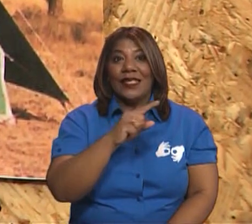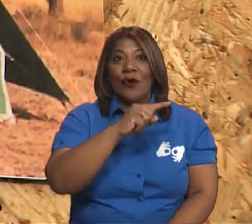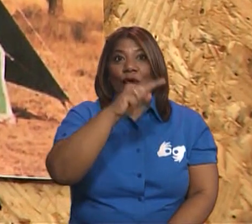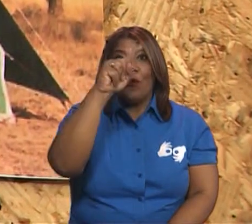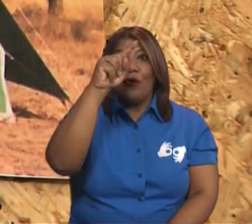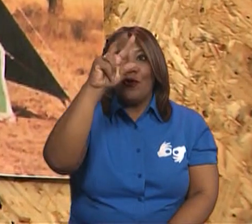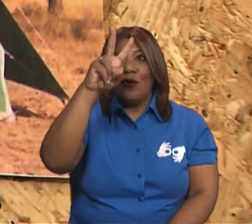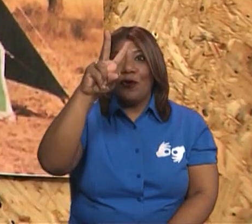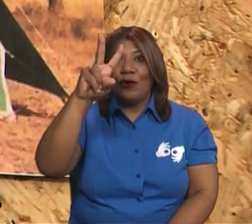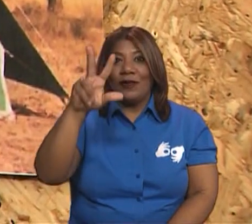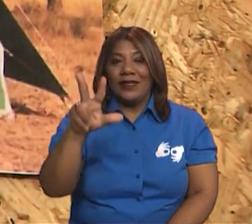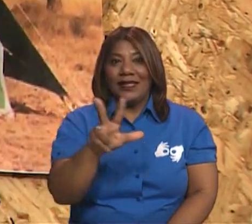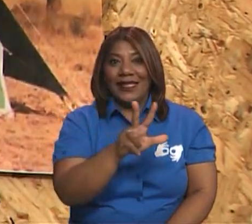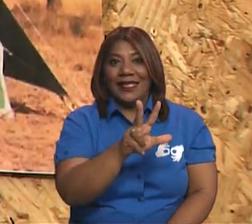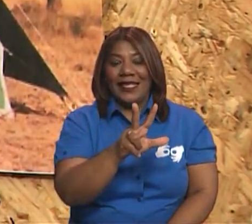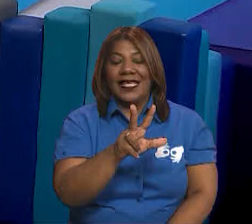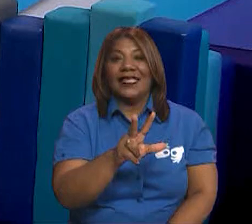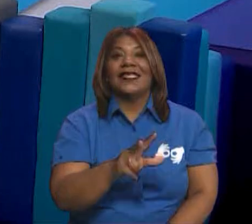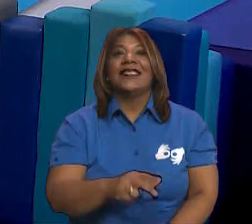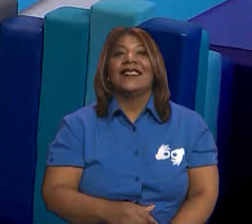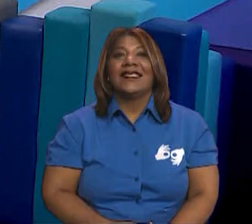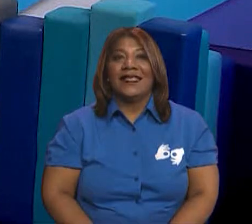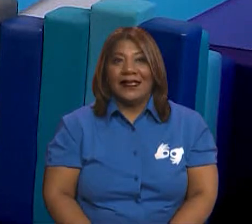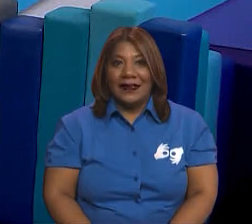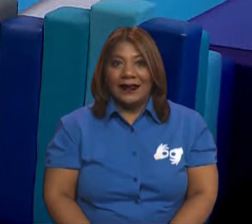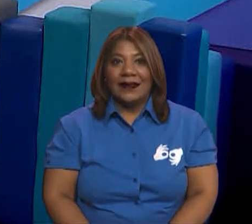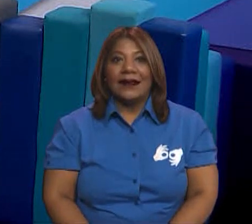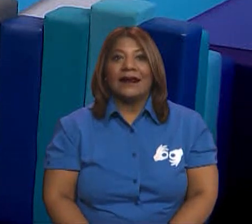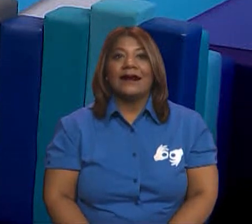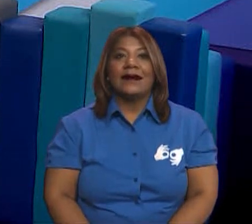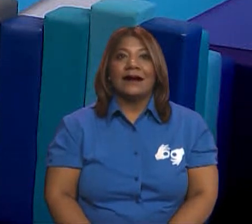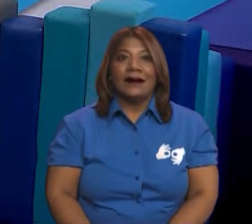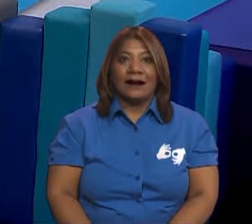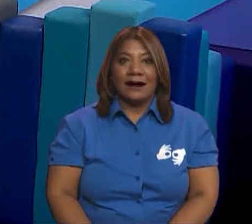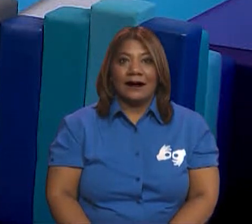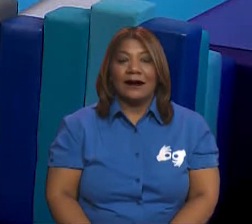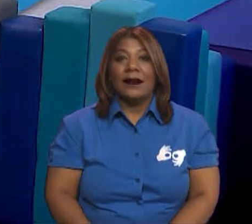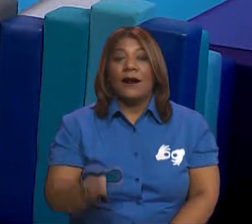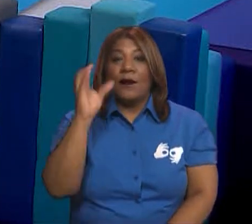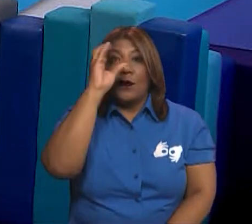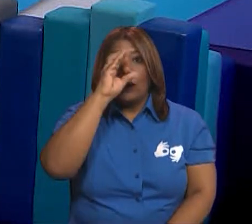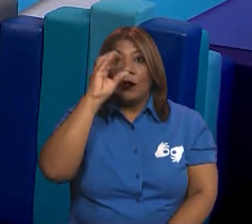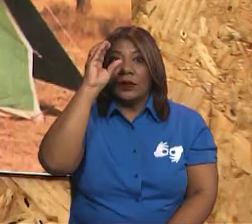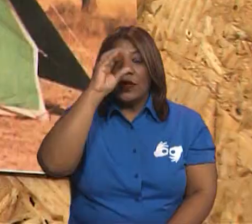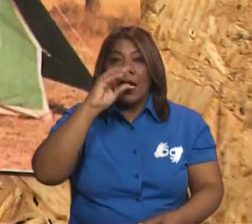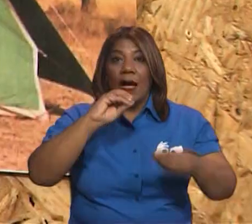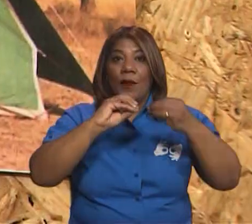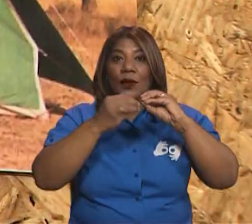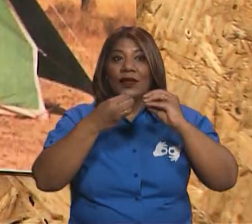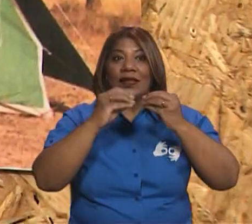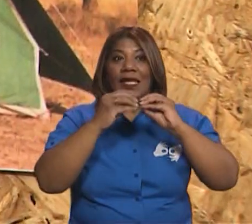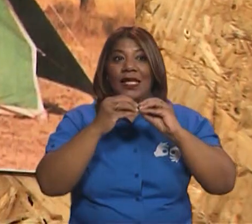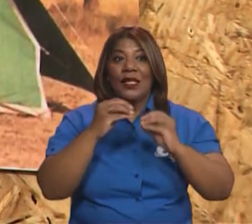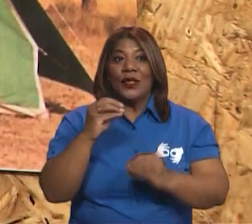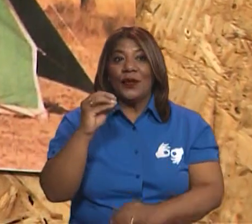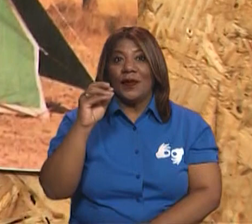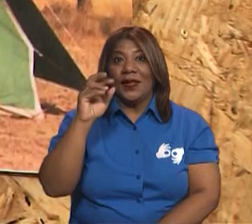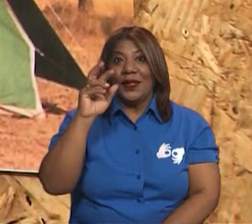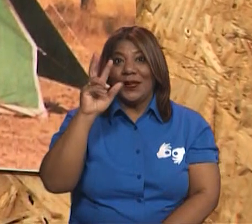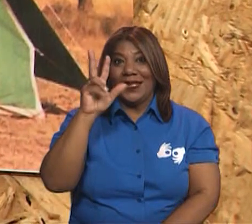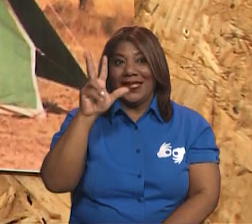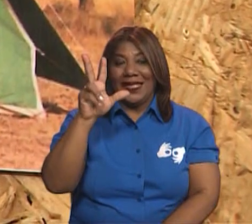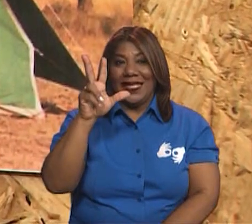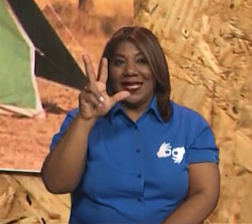Que tiene tres lados. Colocamos de este lado el número tres que nos identifica que tiene tres lados.